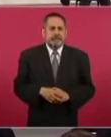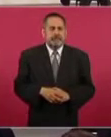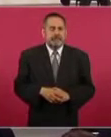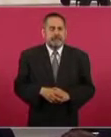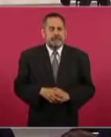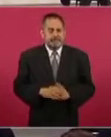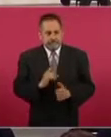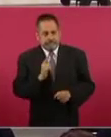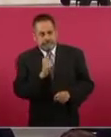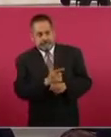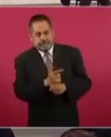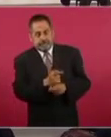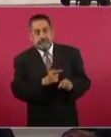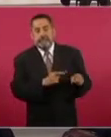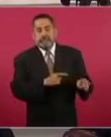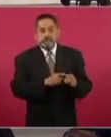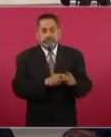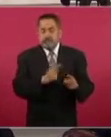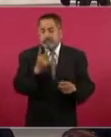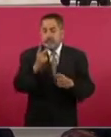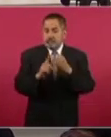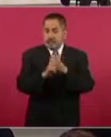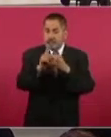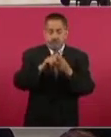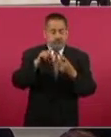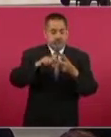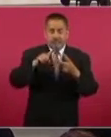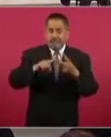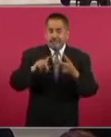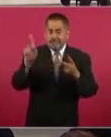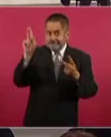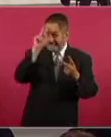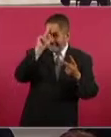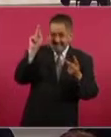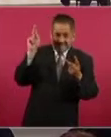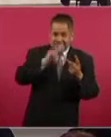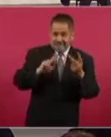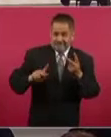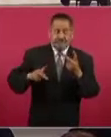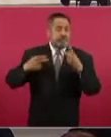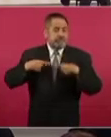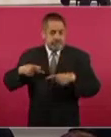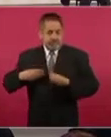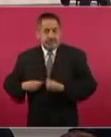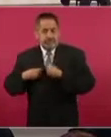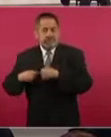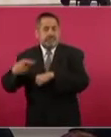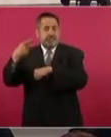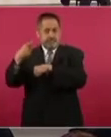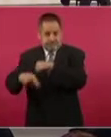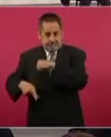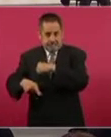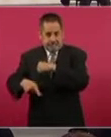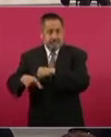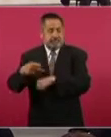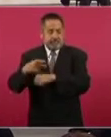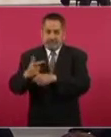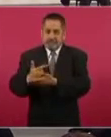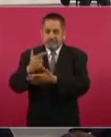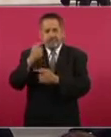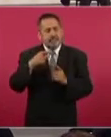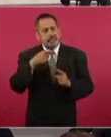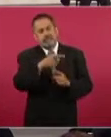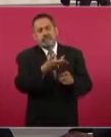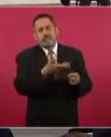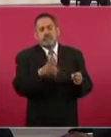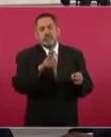Hemos identificado dos problemas prioritarios que ponen en alto riesgo la salud de la población. Por un lado, las clínicas